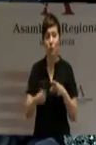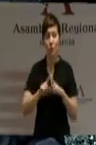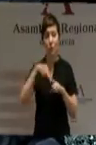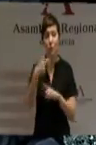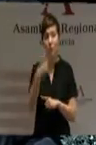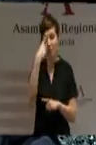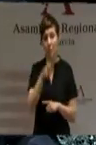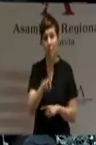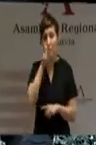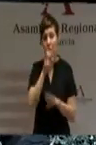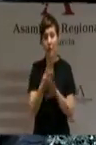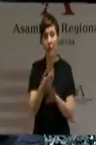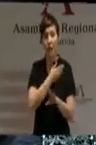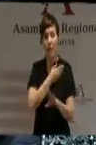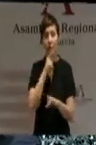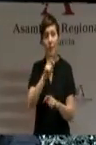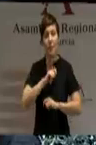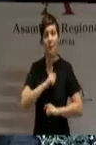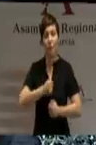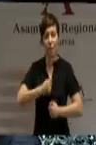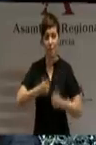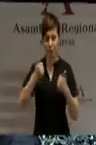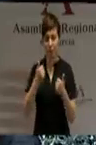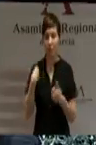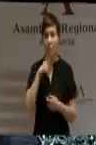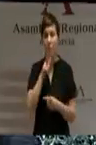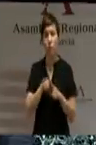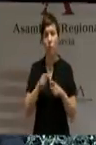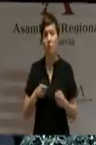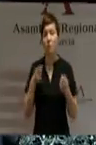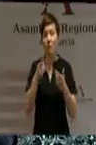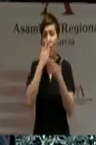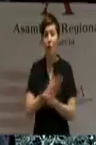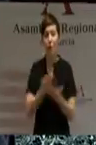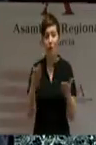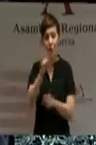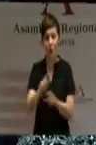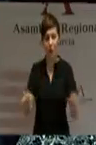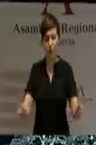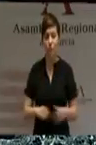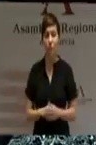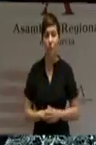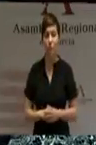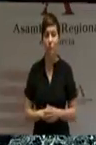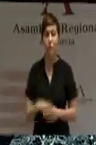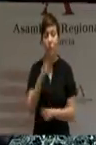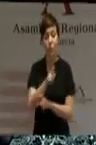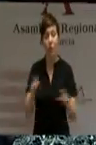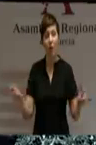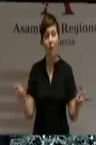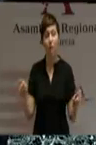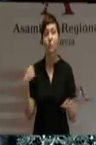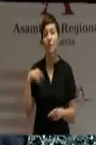nos fortalece como Gobierno y transmite confianza a los ciudadanos, que así saben exactamente qué